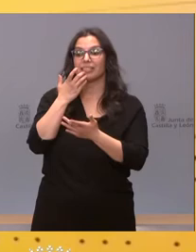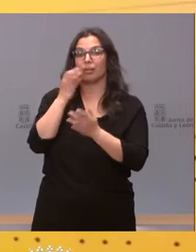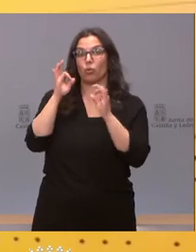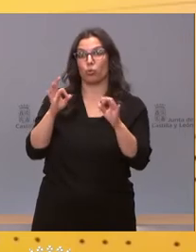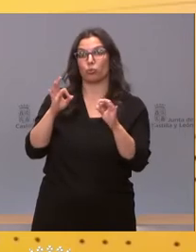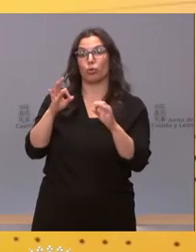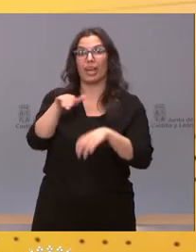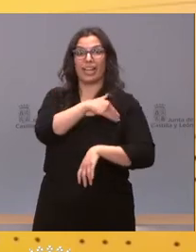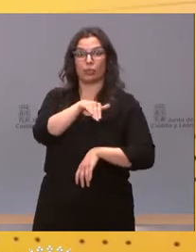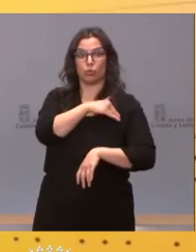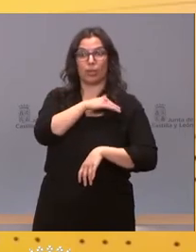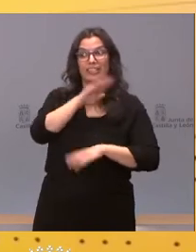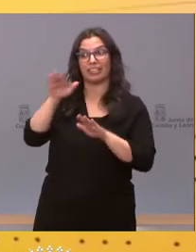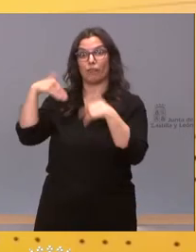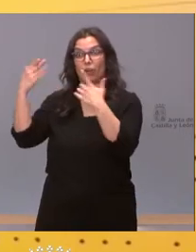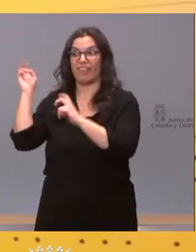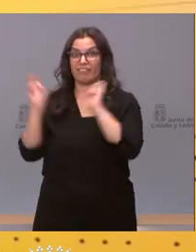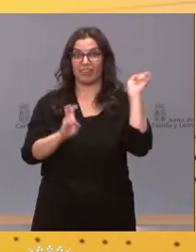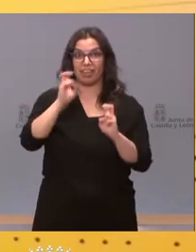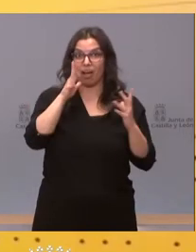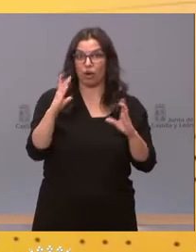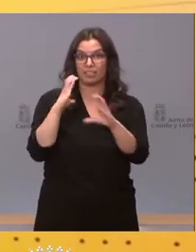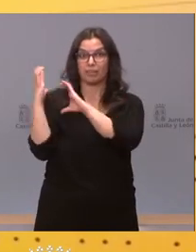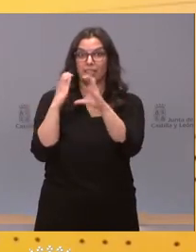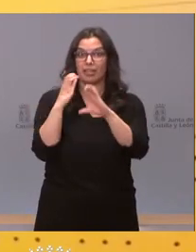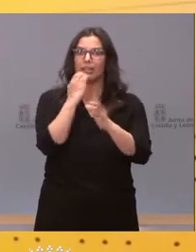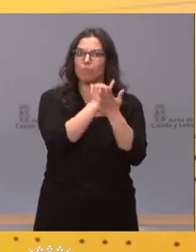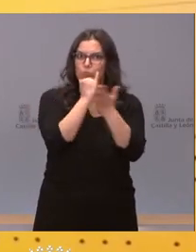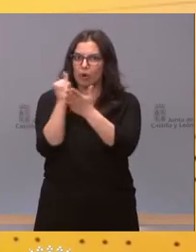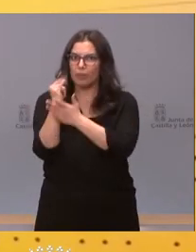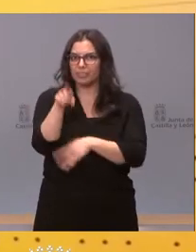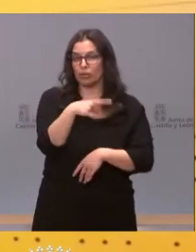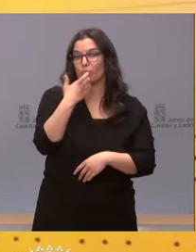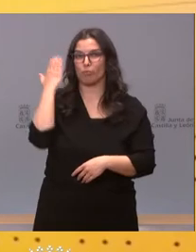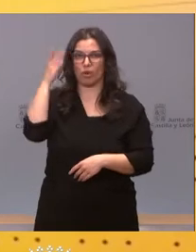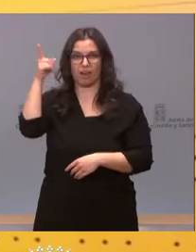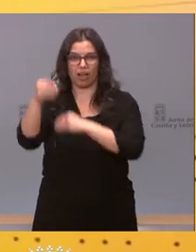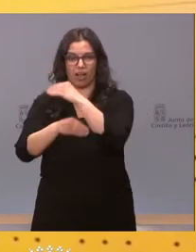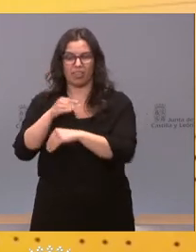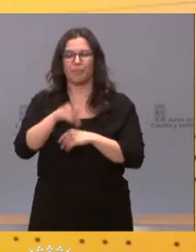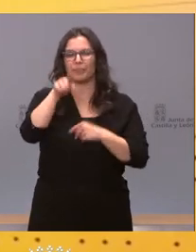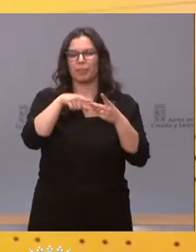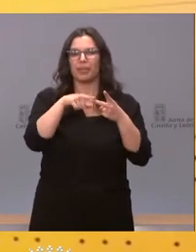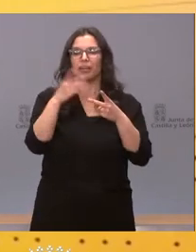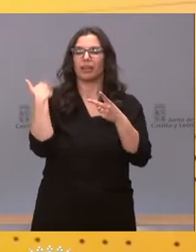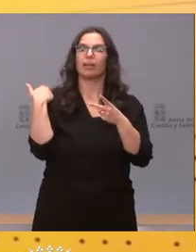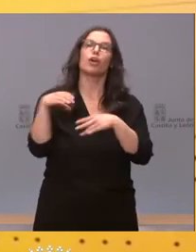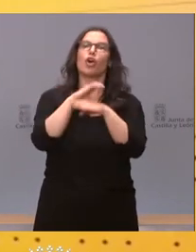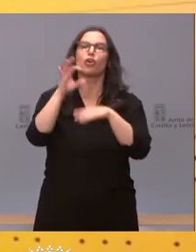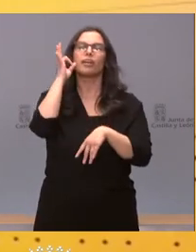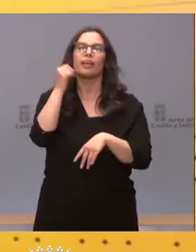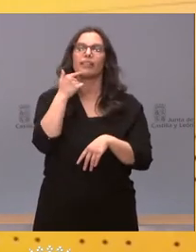Semana Santa. Navarra, por ejemplo, sí que tiene previsto hacerlo. otro asunto. Ayer dijo la consejera que pronto se va a conocer la